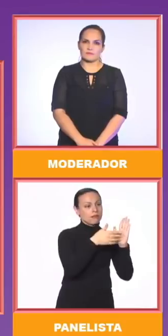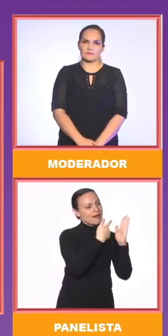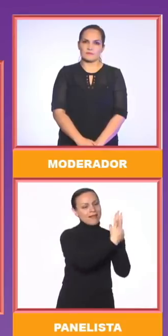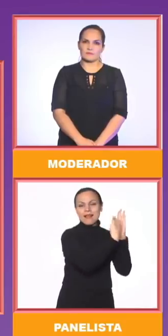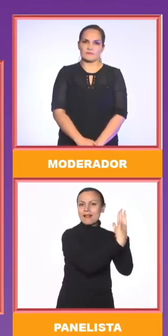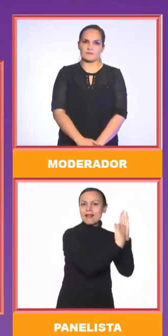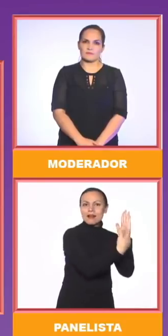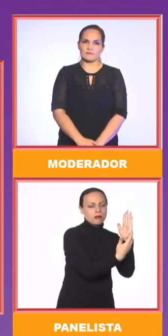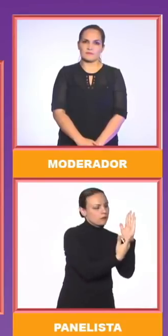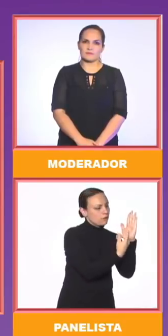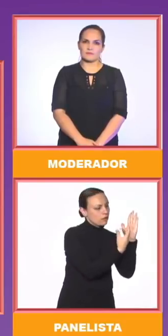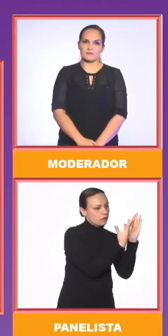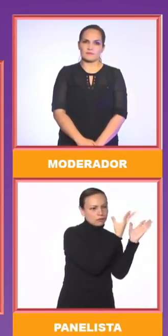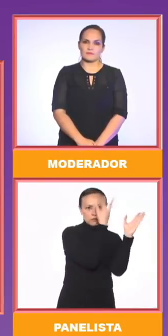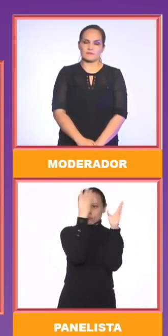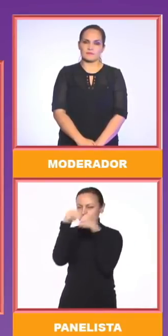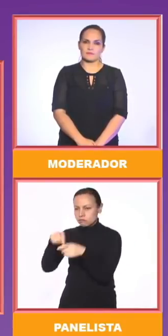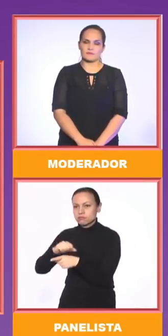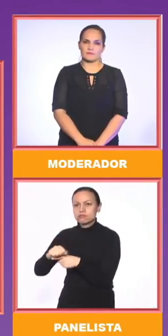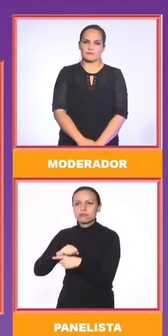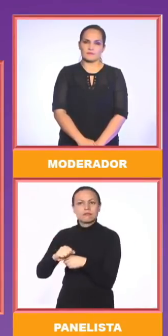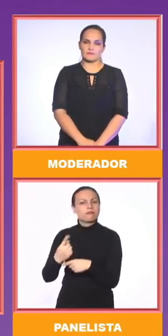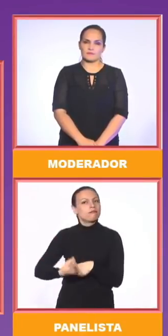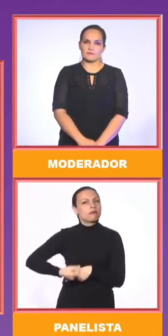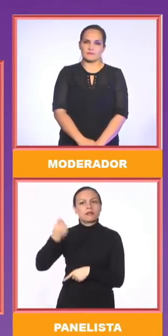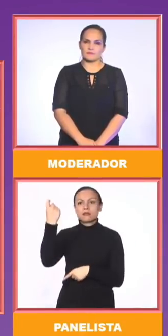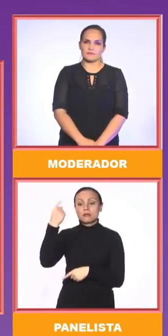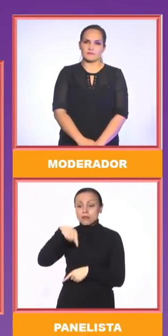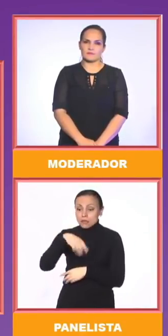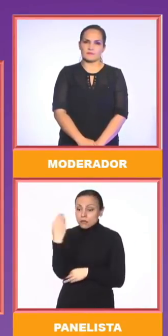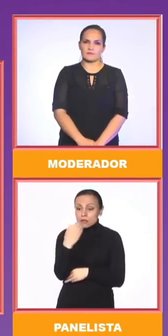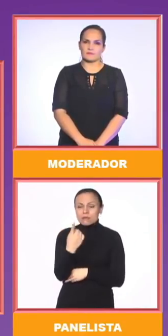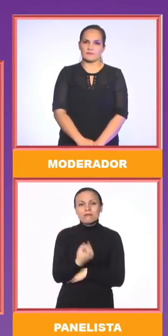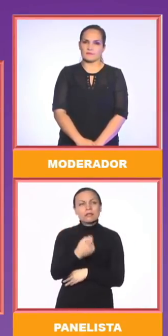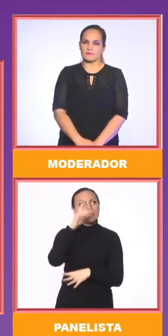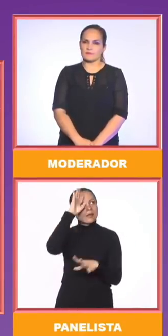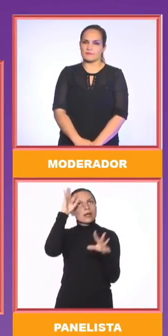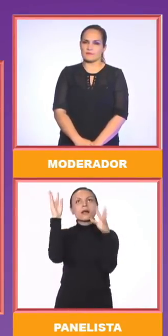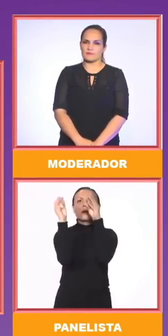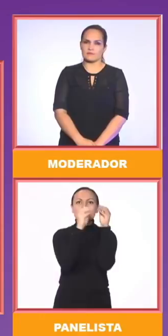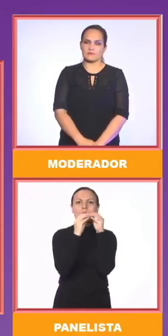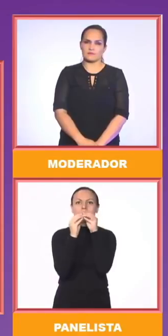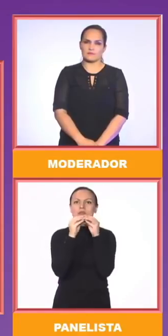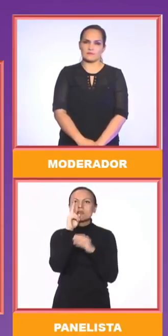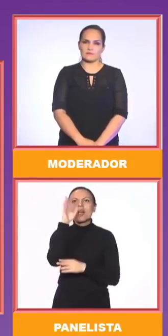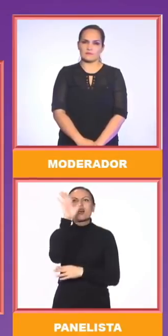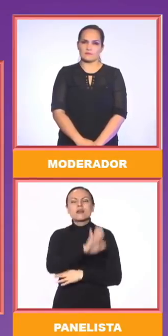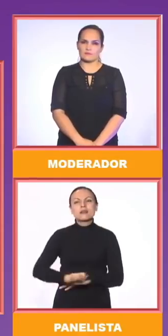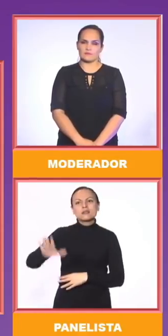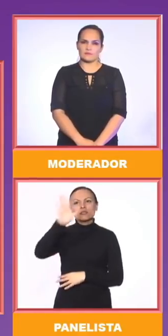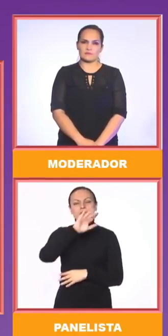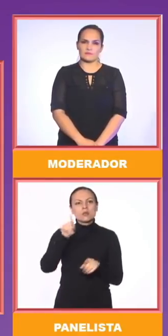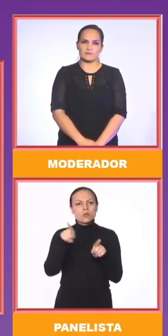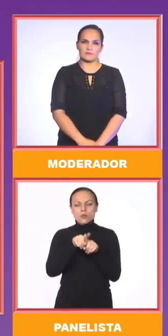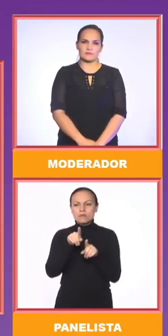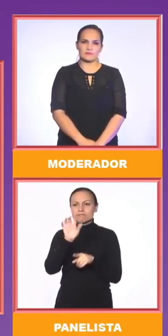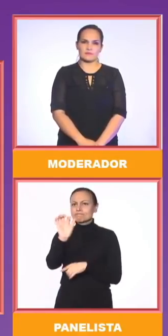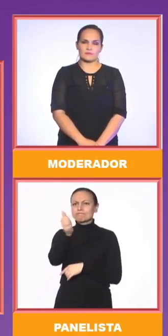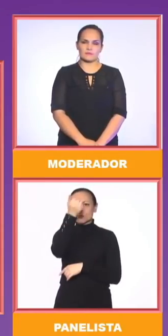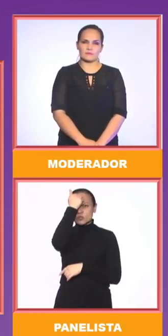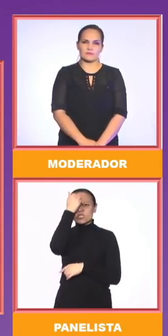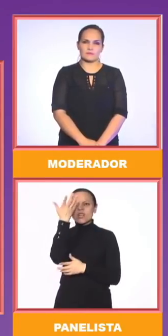Pero en el país ha faltado un acuerdo nacional que ponga la prioridad